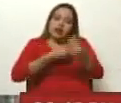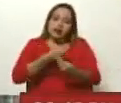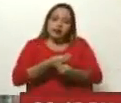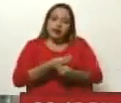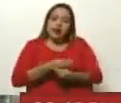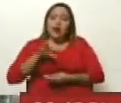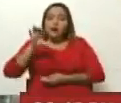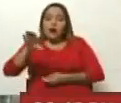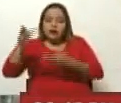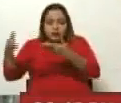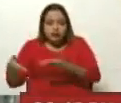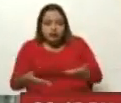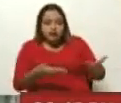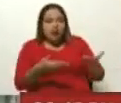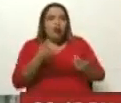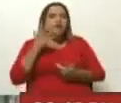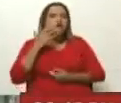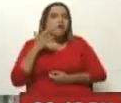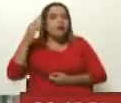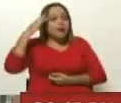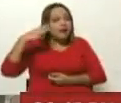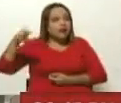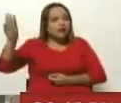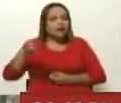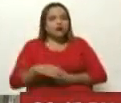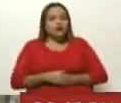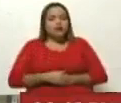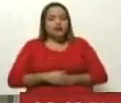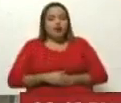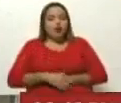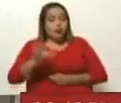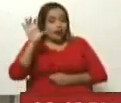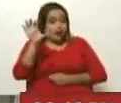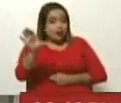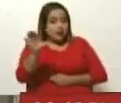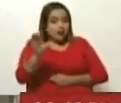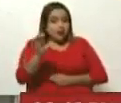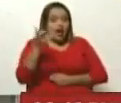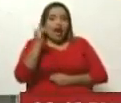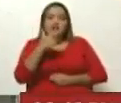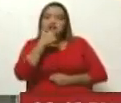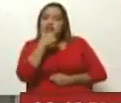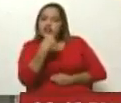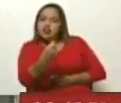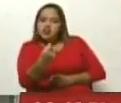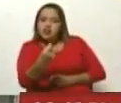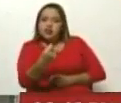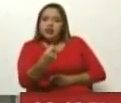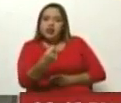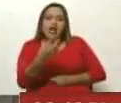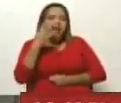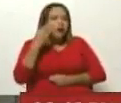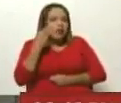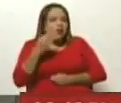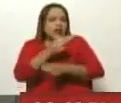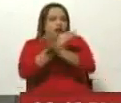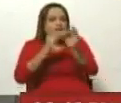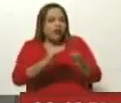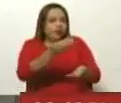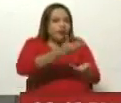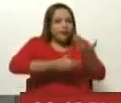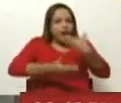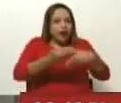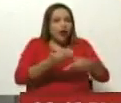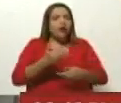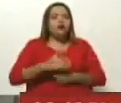anfitrión, como es el caso de México, con países que han facilitado su experiencia y su metodología, como